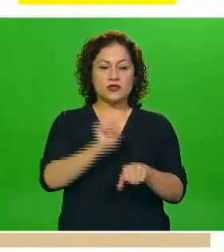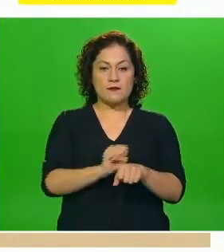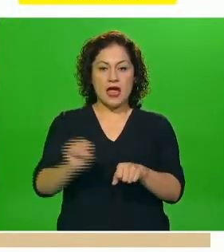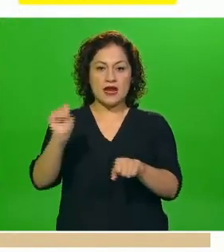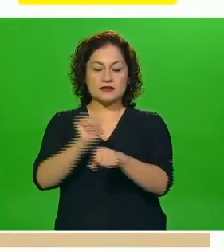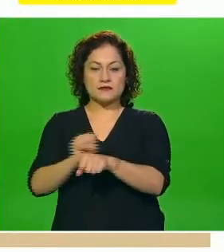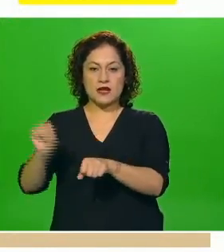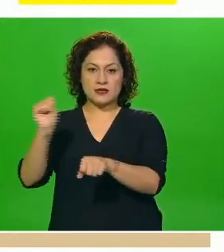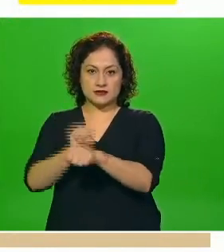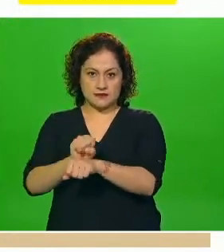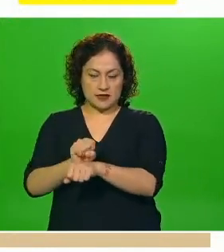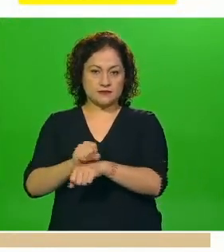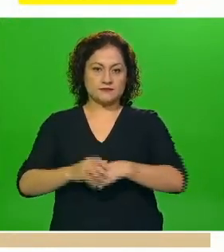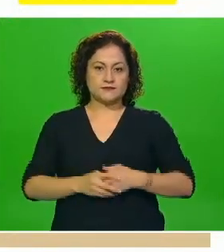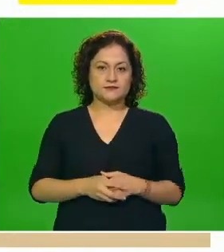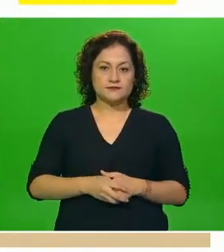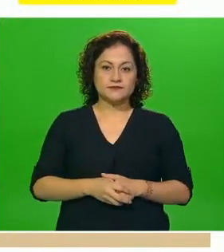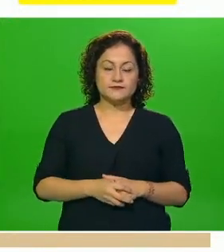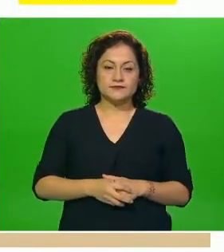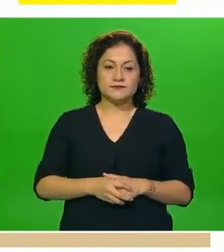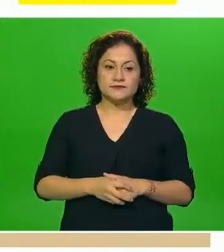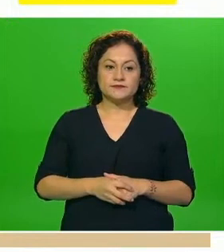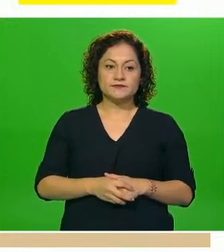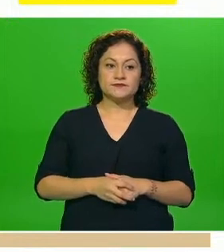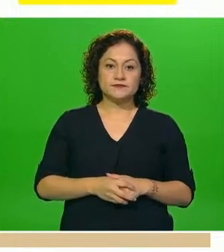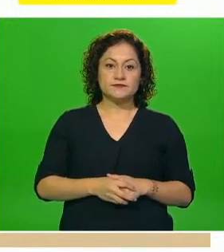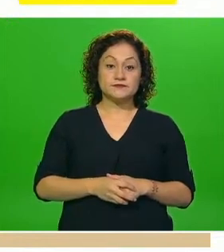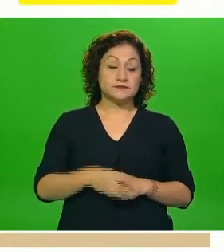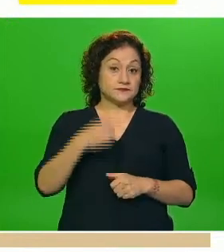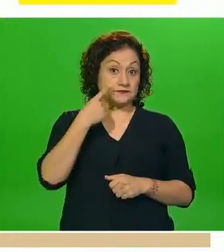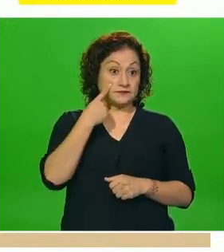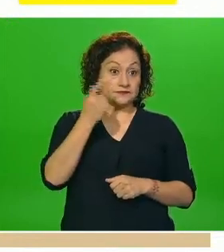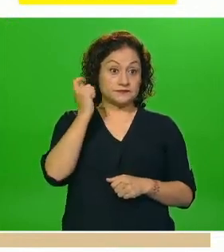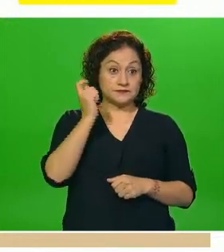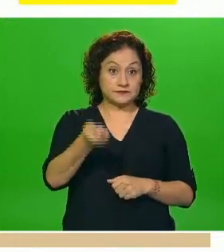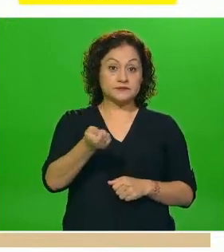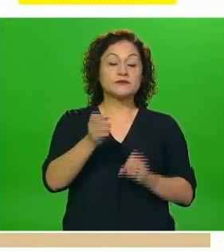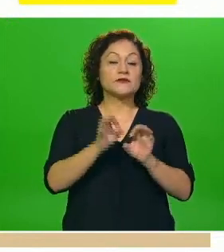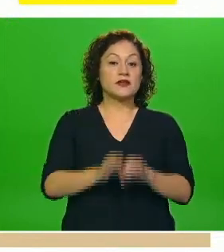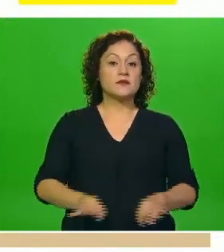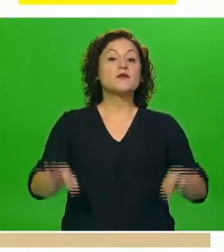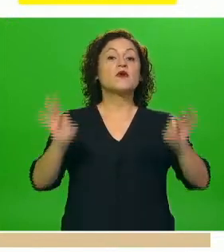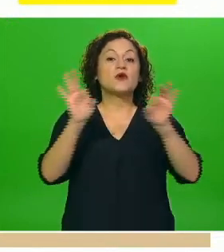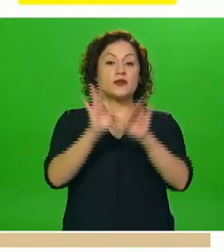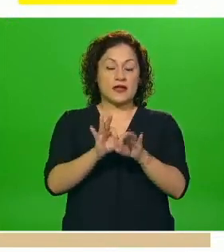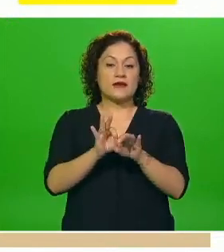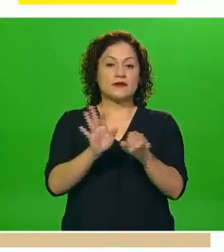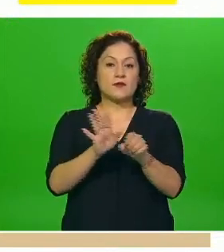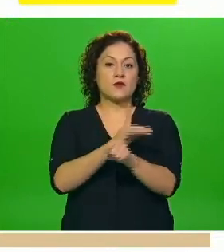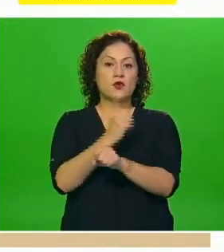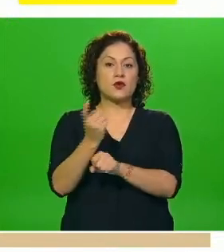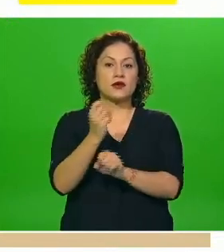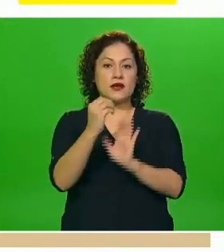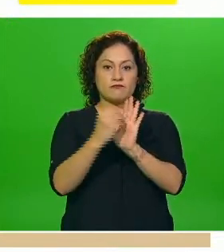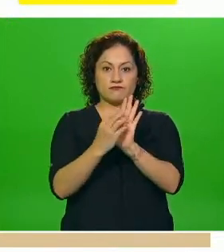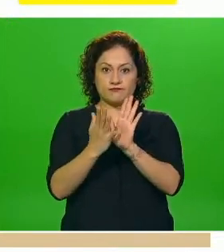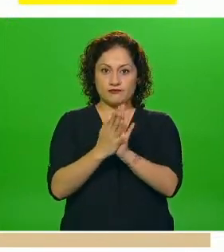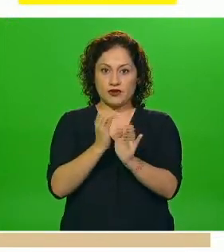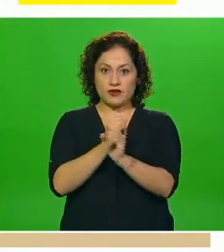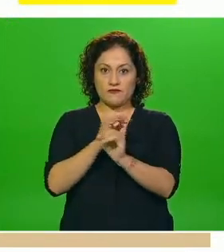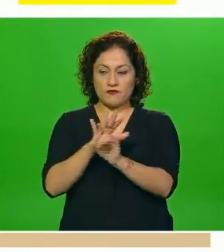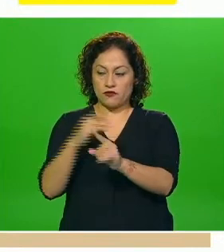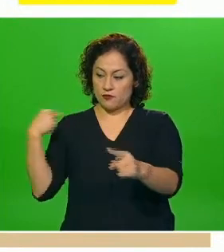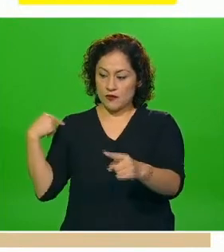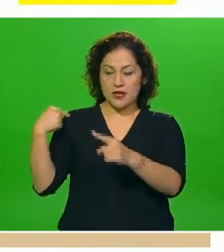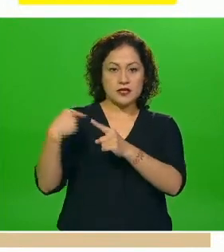con semana y es muy destacable decirles que en nuestro sistema de información para el día de hoy tenemos